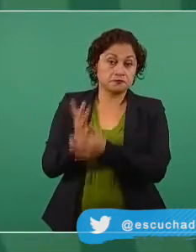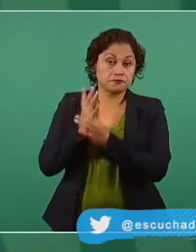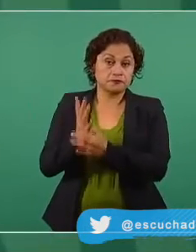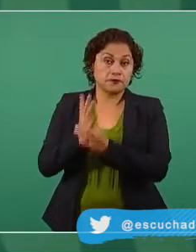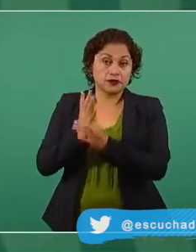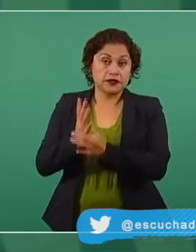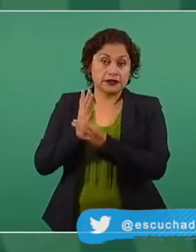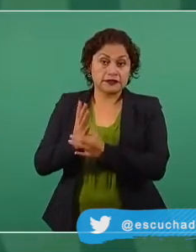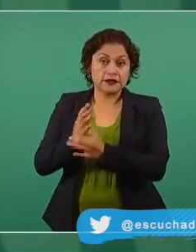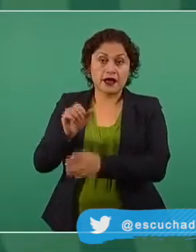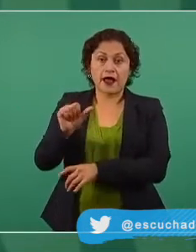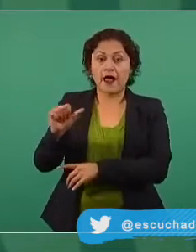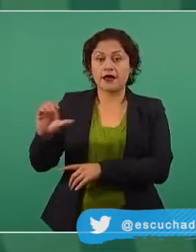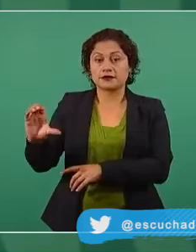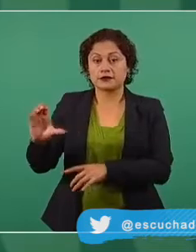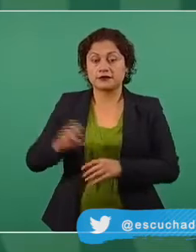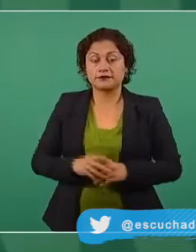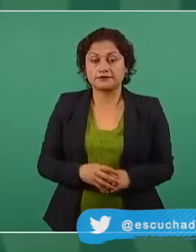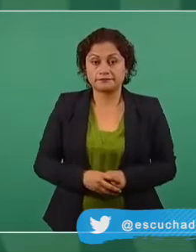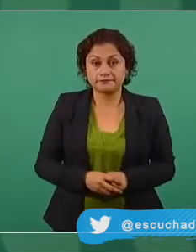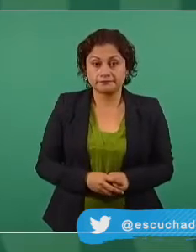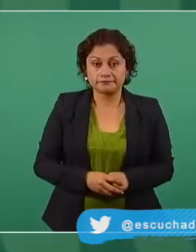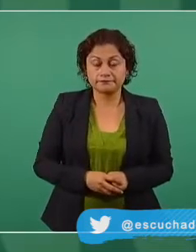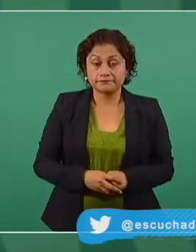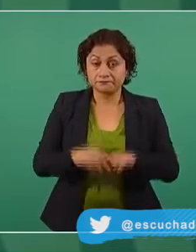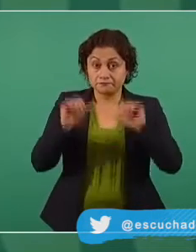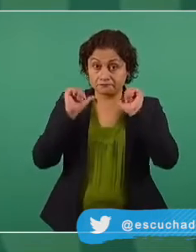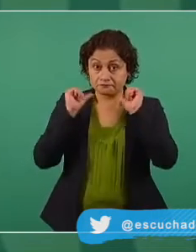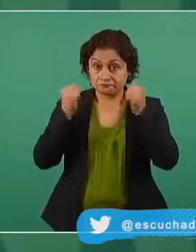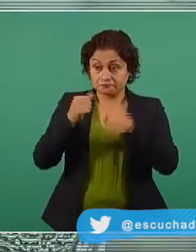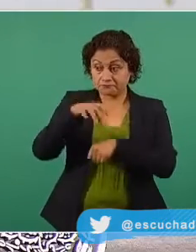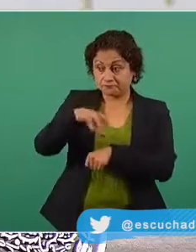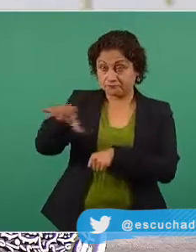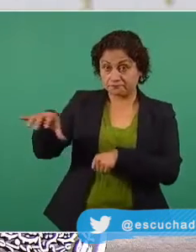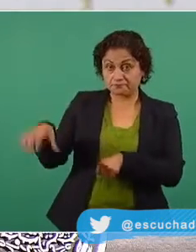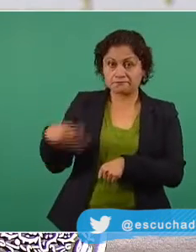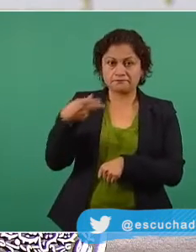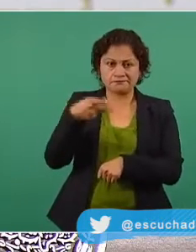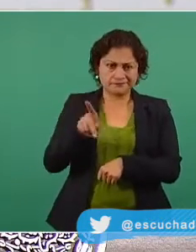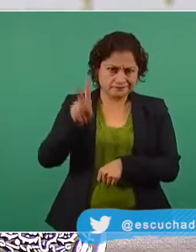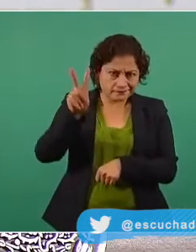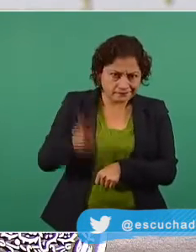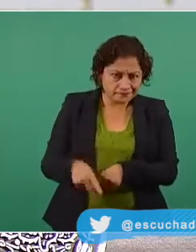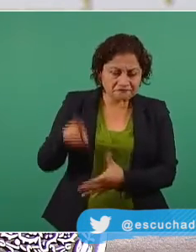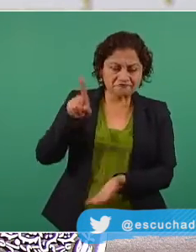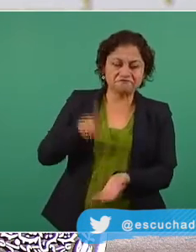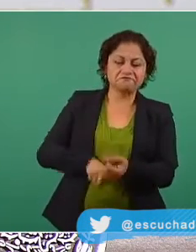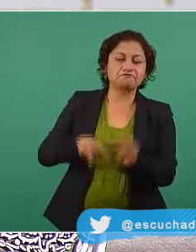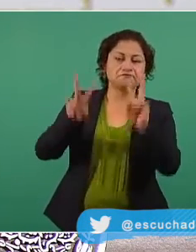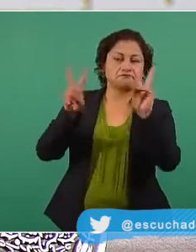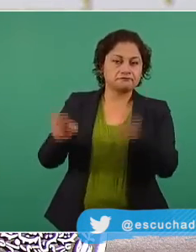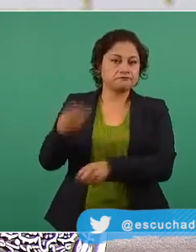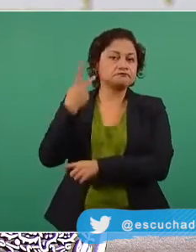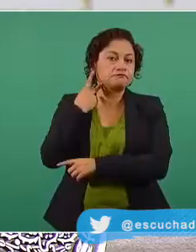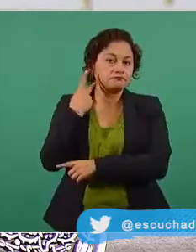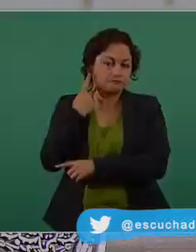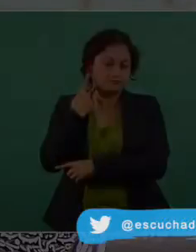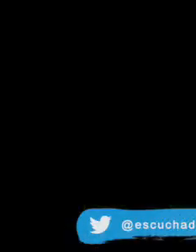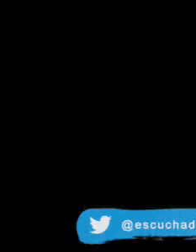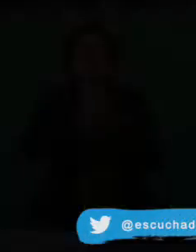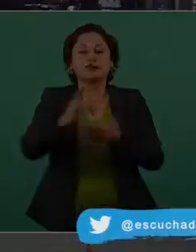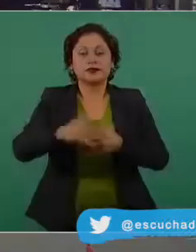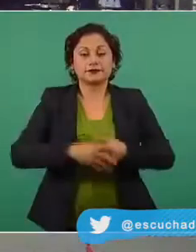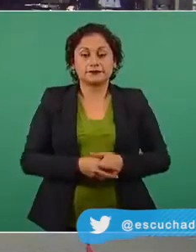Sobre el triunfo del Cruz Azul menciona que después de muchos intentos, este equipo logró el campeonato, por lo que reiteró su felicitación.